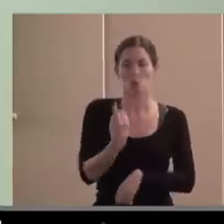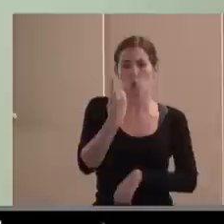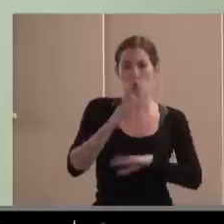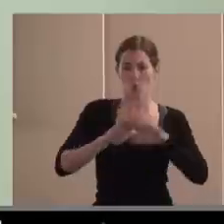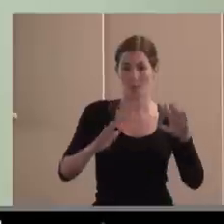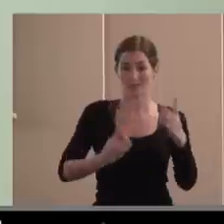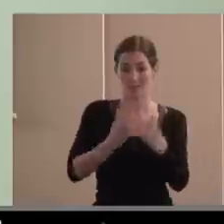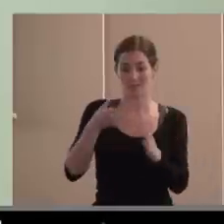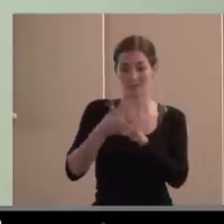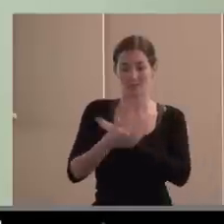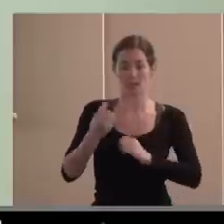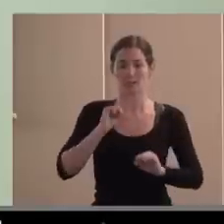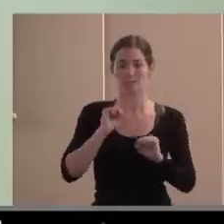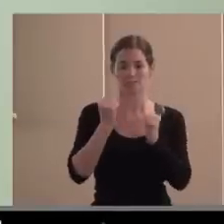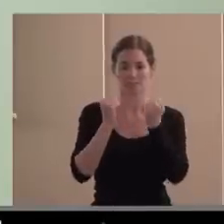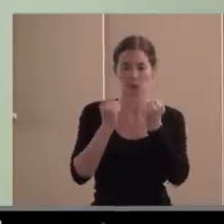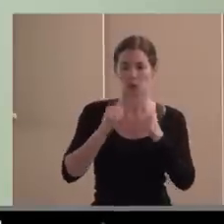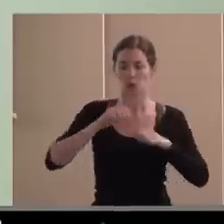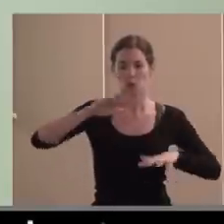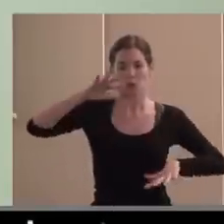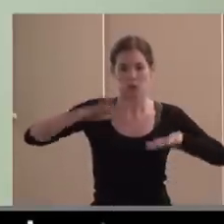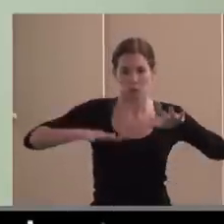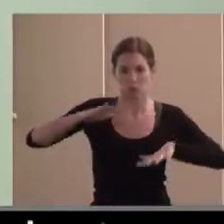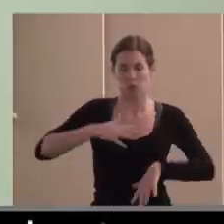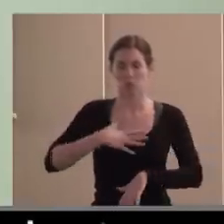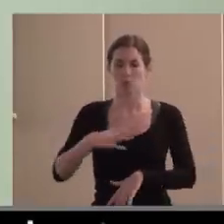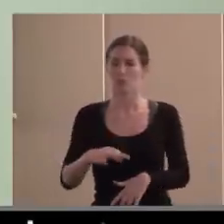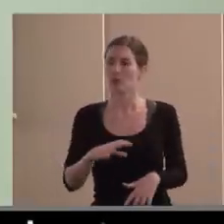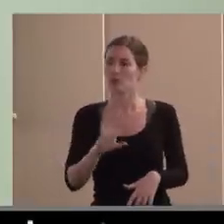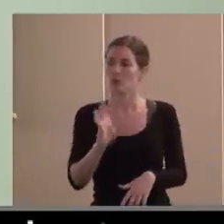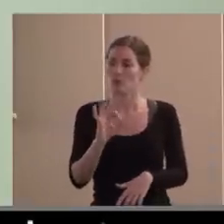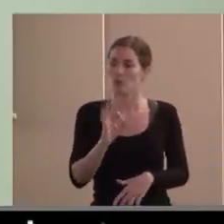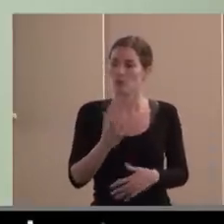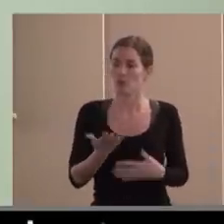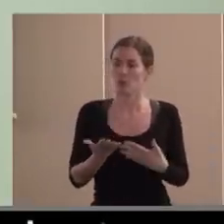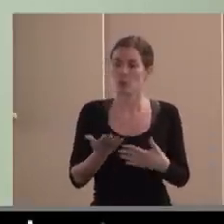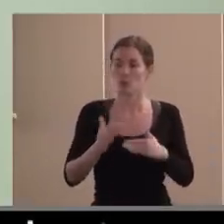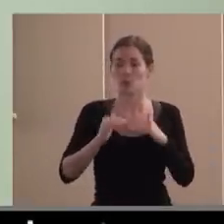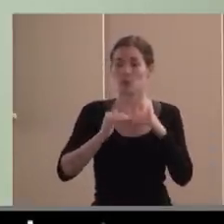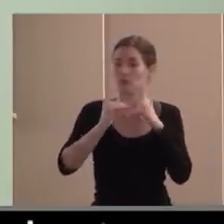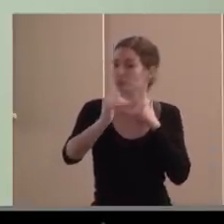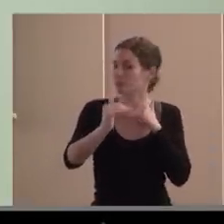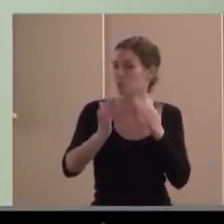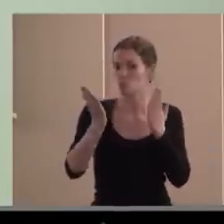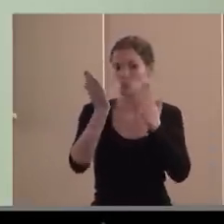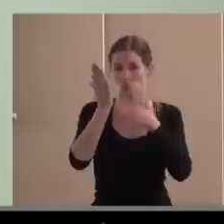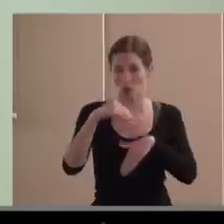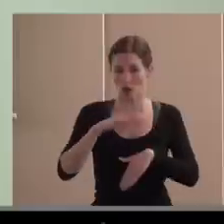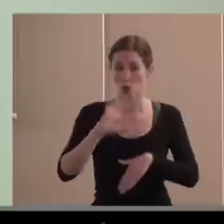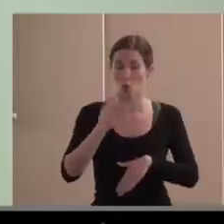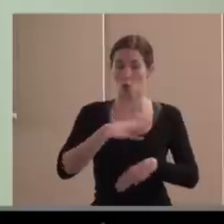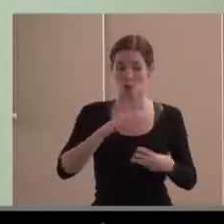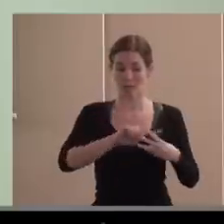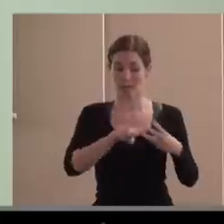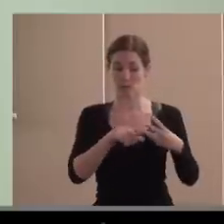de tensiones, de desequilibrios, de falta de estabilidad, de preponderancia de un